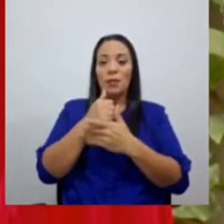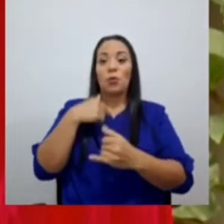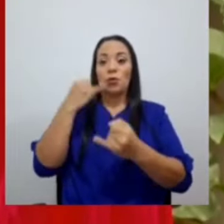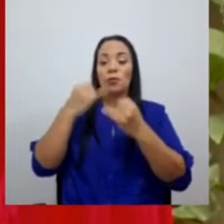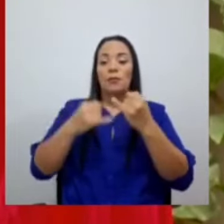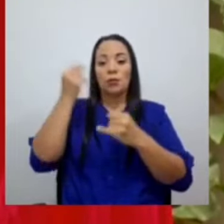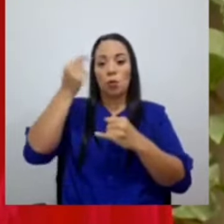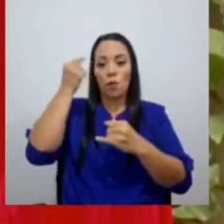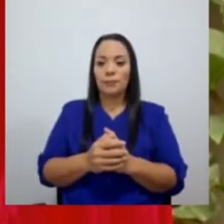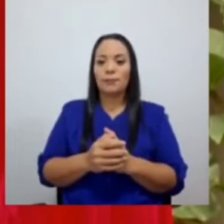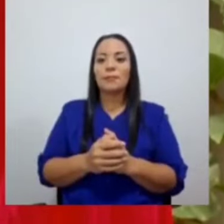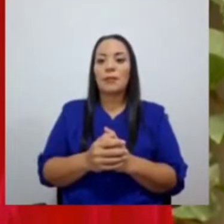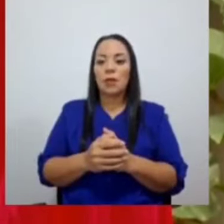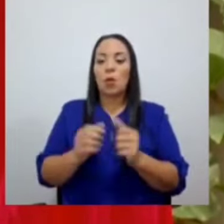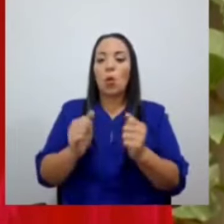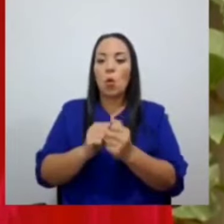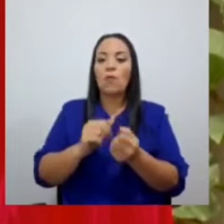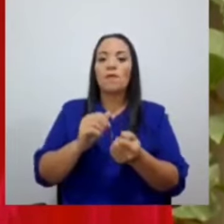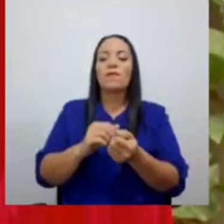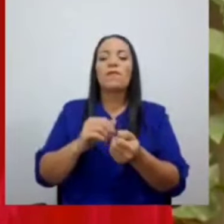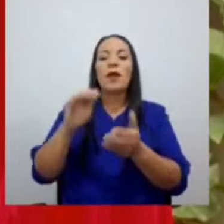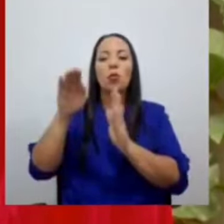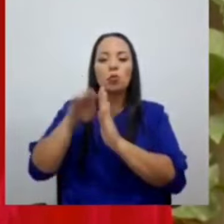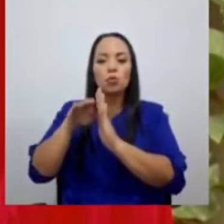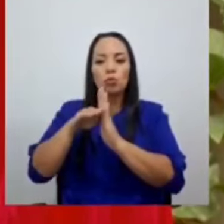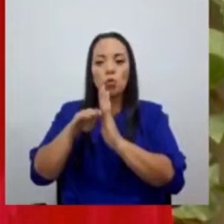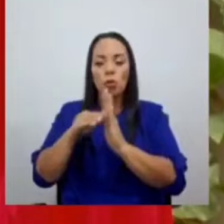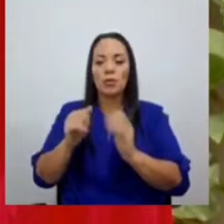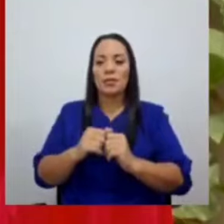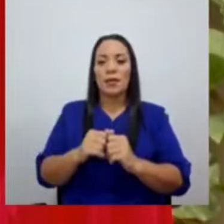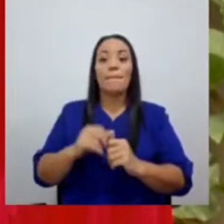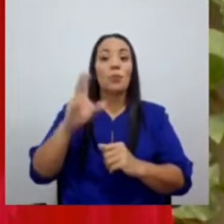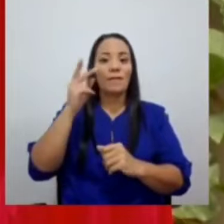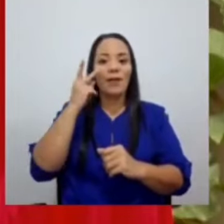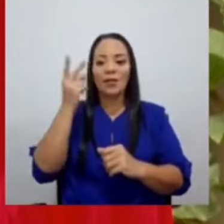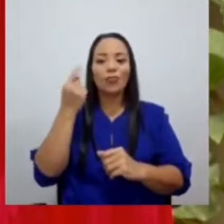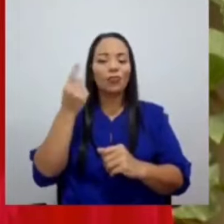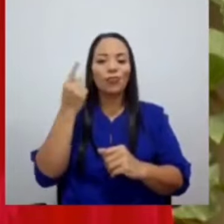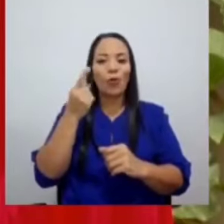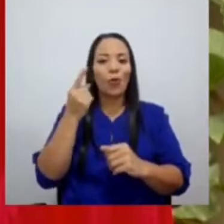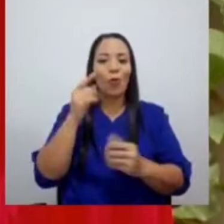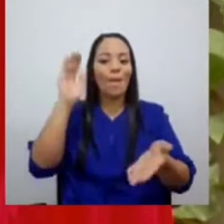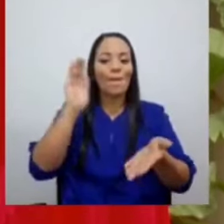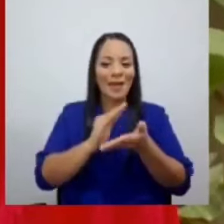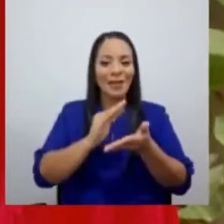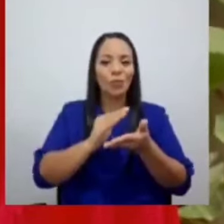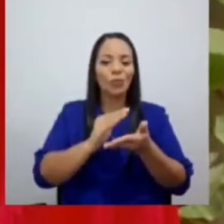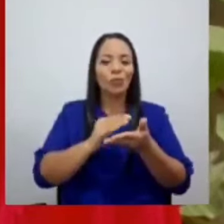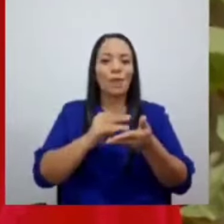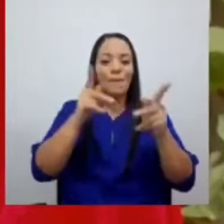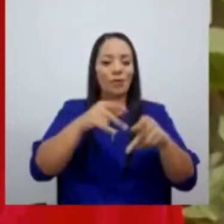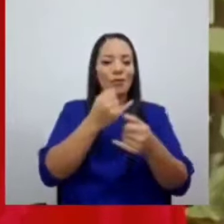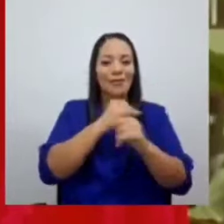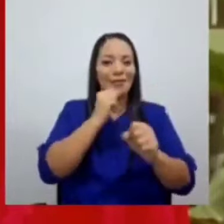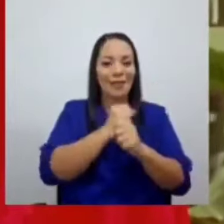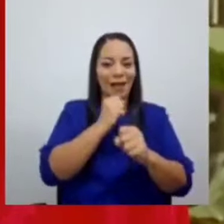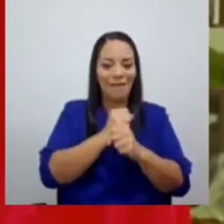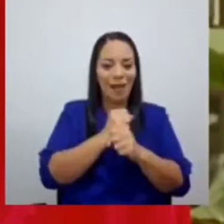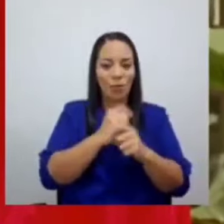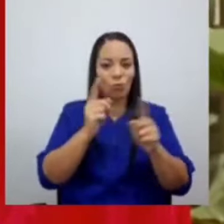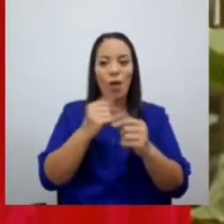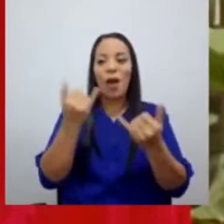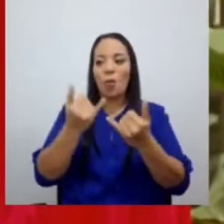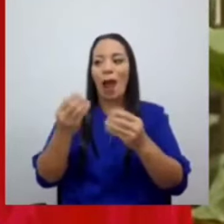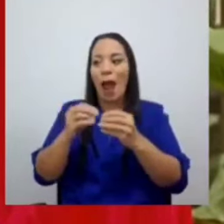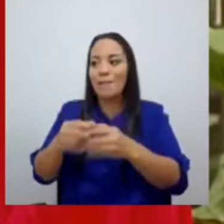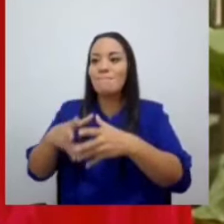satisfecho. Porque es que no solo que se redujo el desempleo, ministro. Es que hay más gente trabajando. Entre los que hay gente en